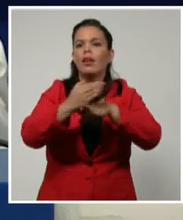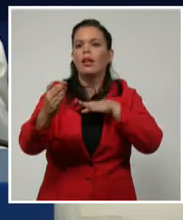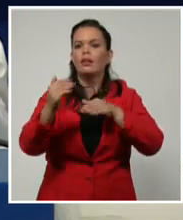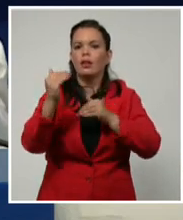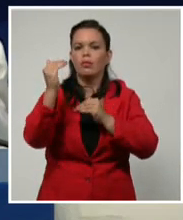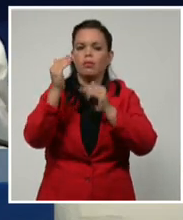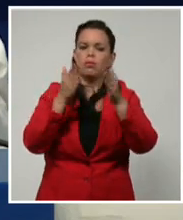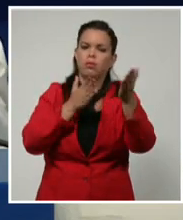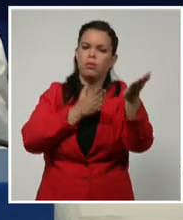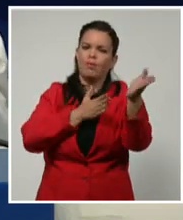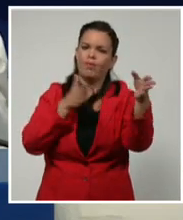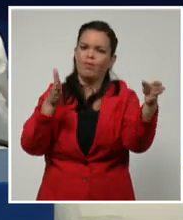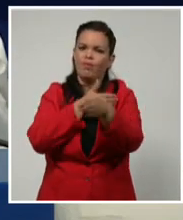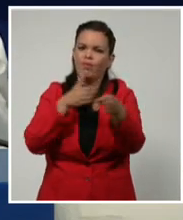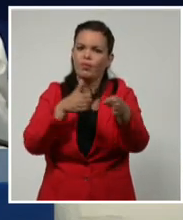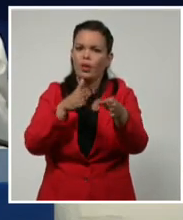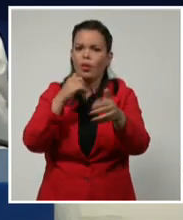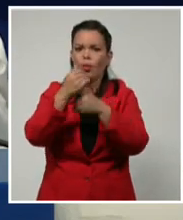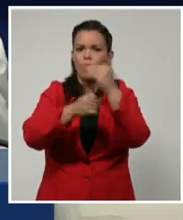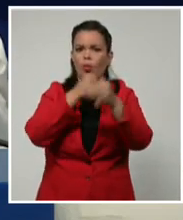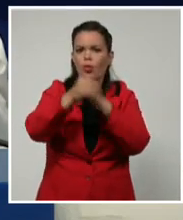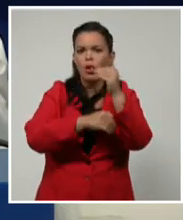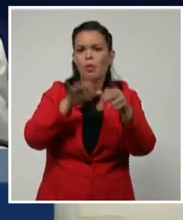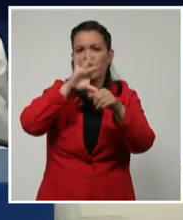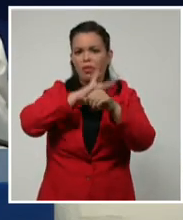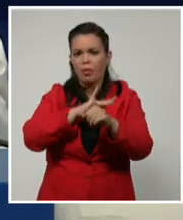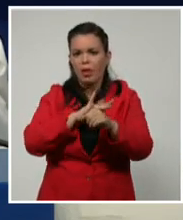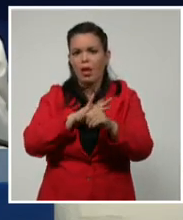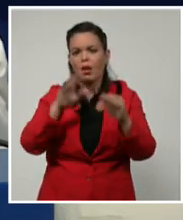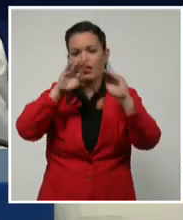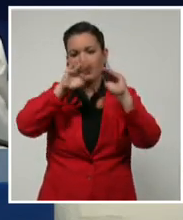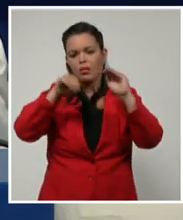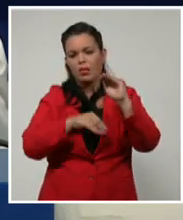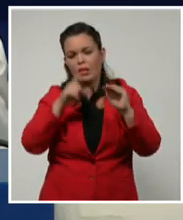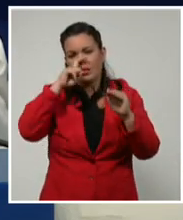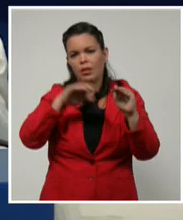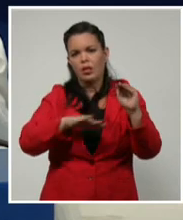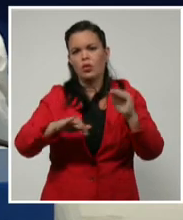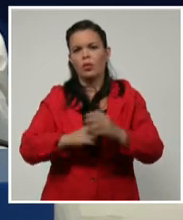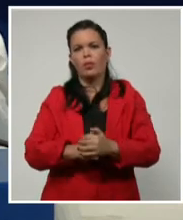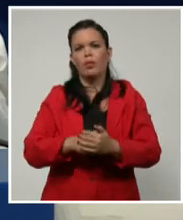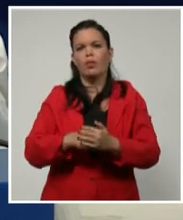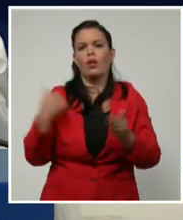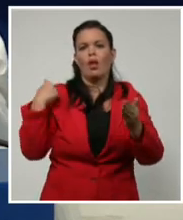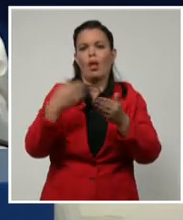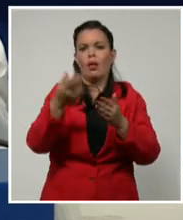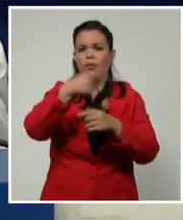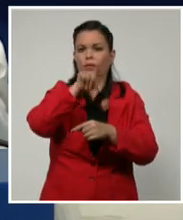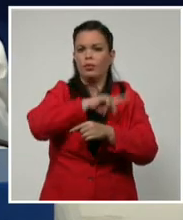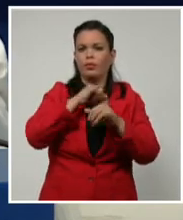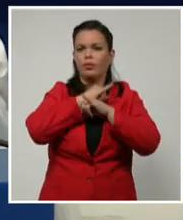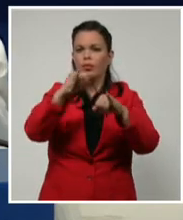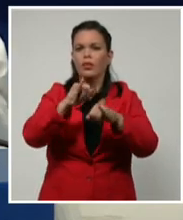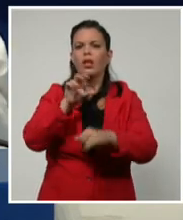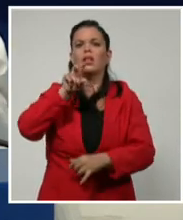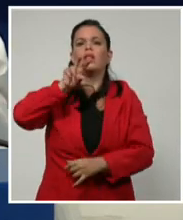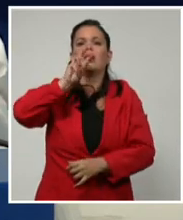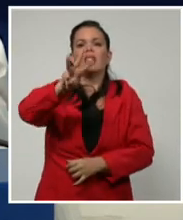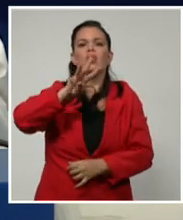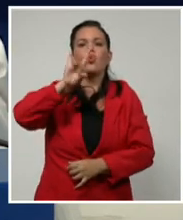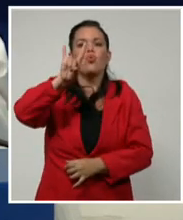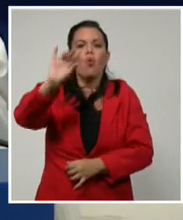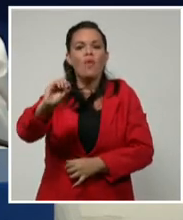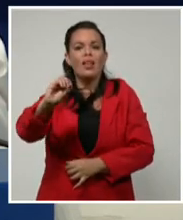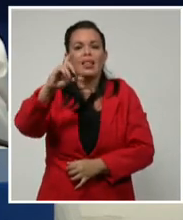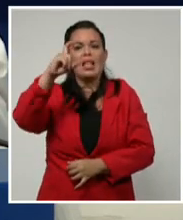Hasta el día de ayer se habían diagnosticado 390 niños en edades